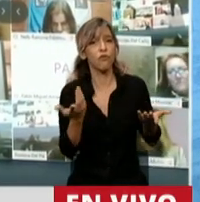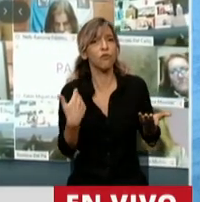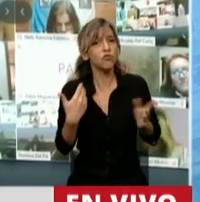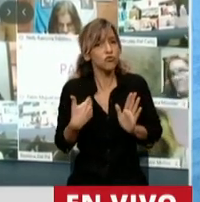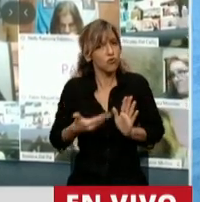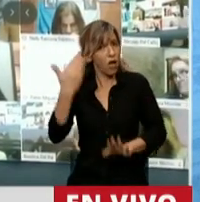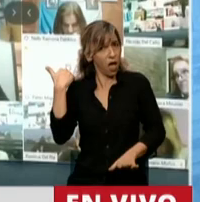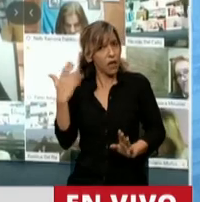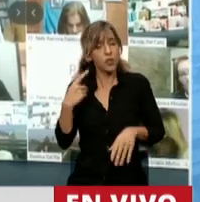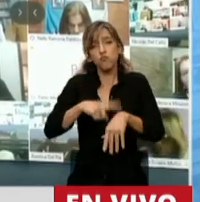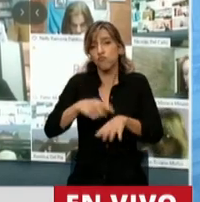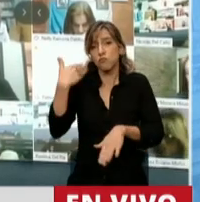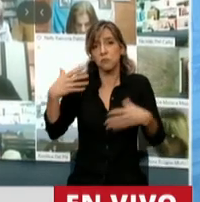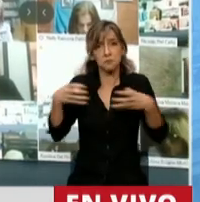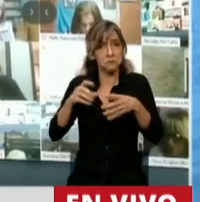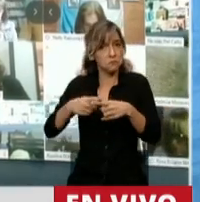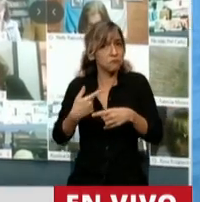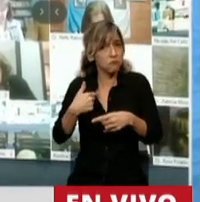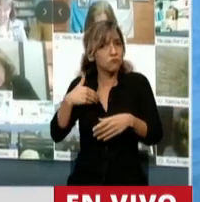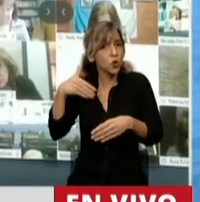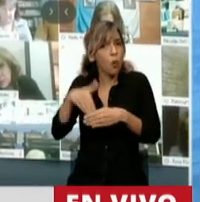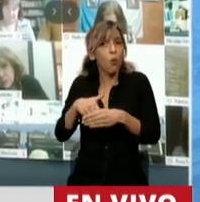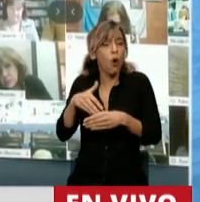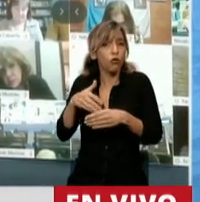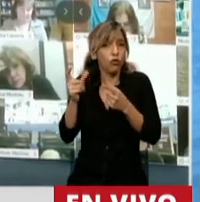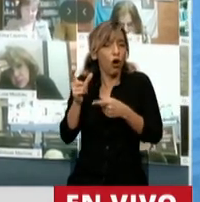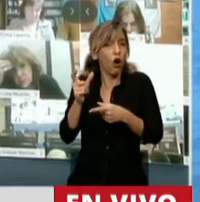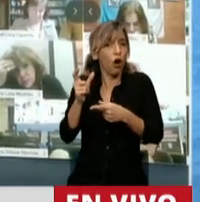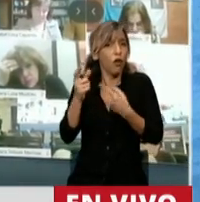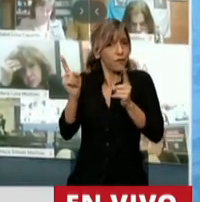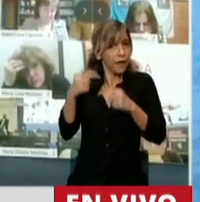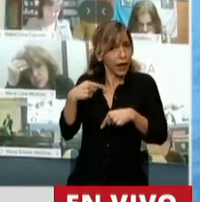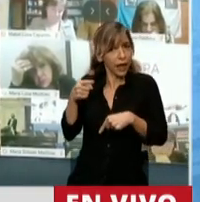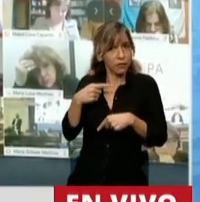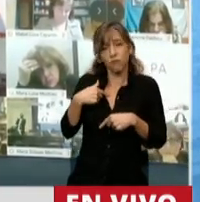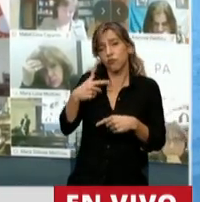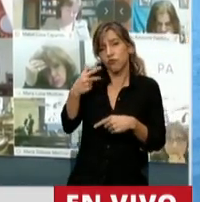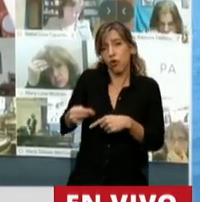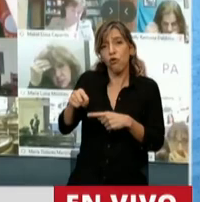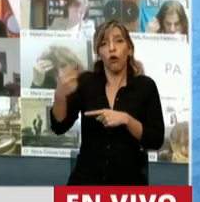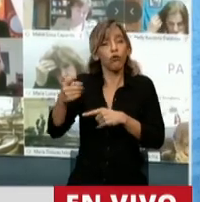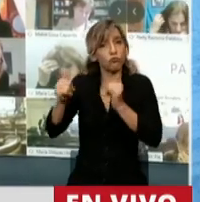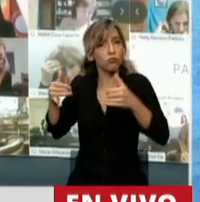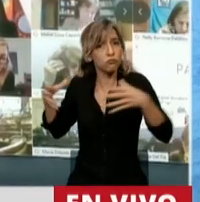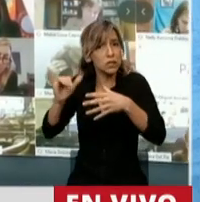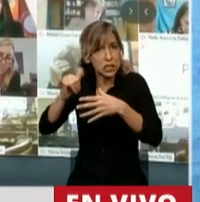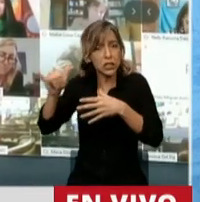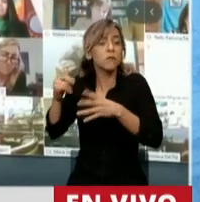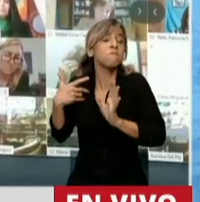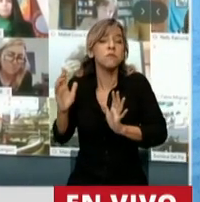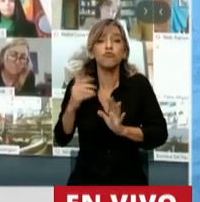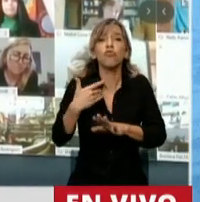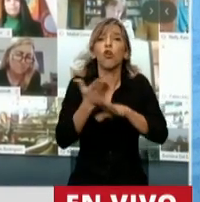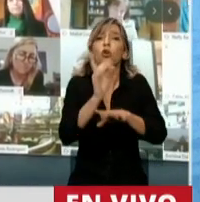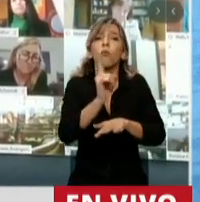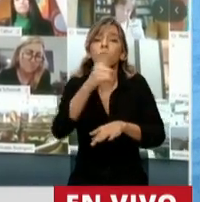contra de mi bloque en alguna oportunidad. Ni siquiera los invito a que nadie vote en contra de su bloque. Los invito a que, primero,